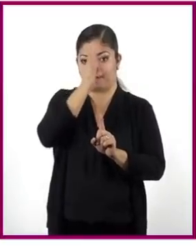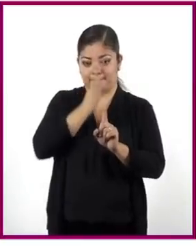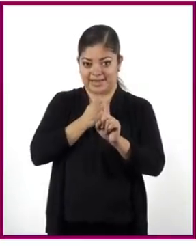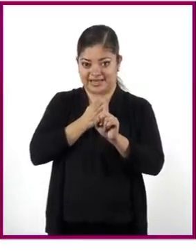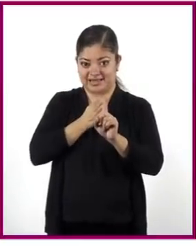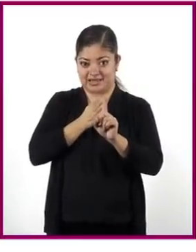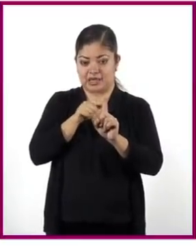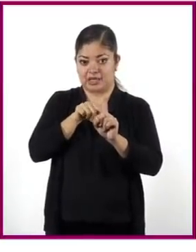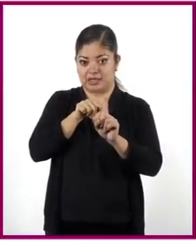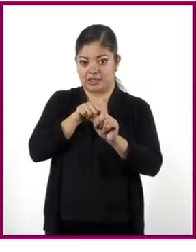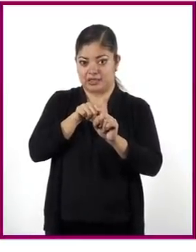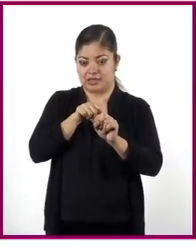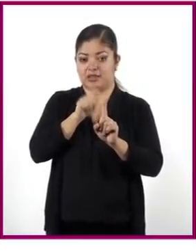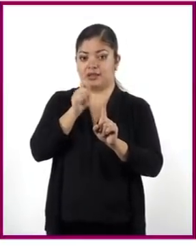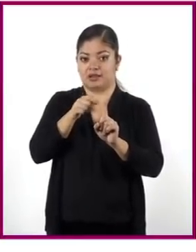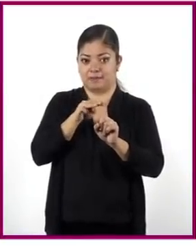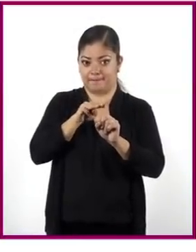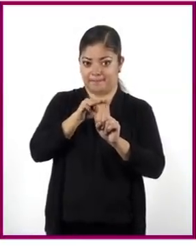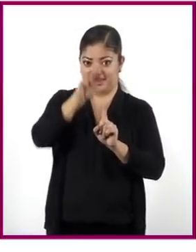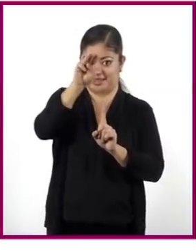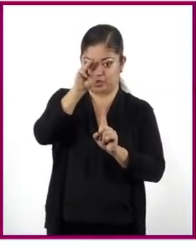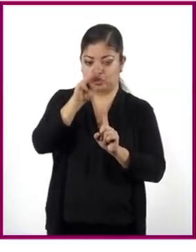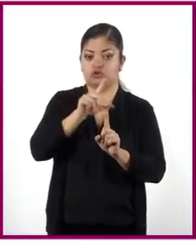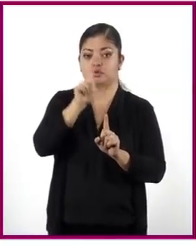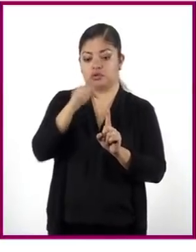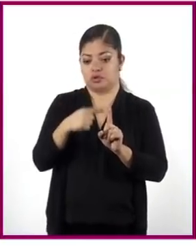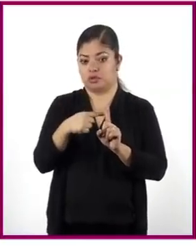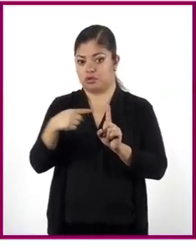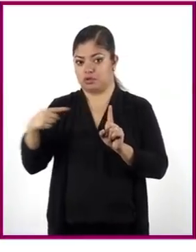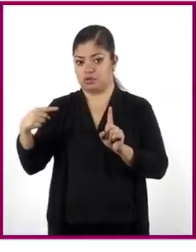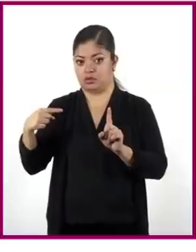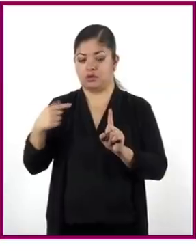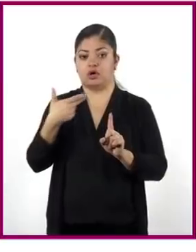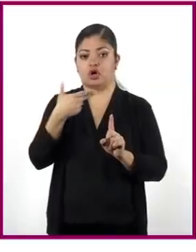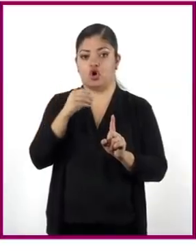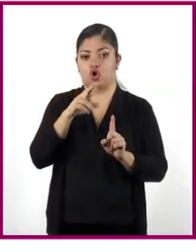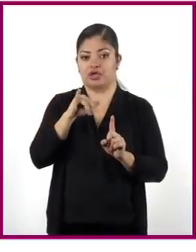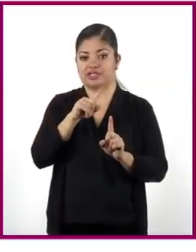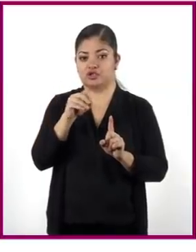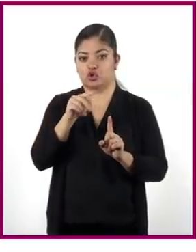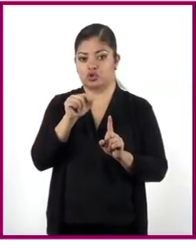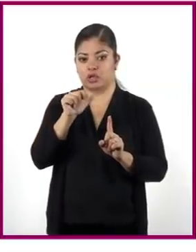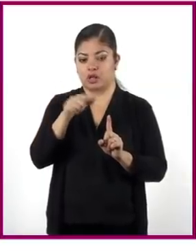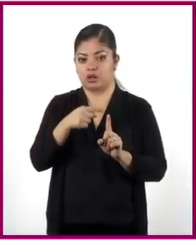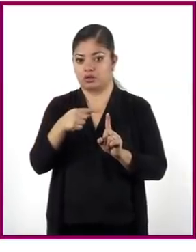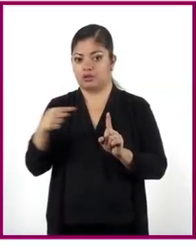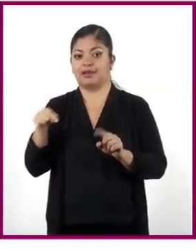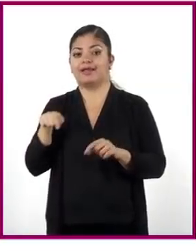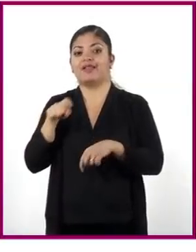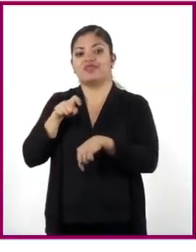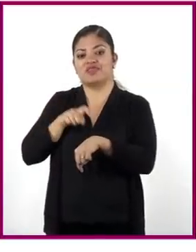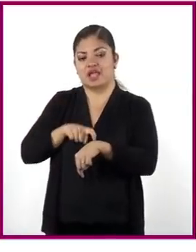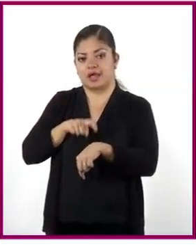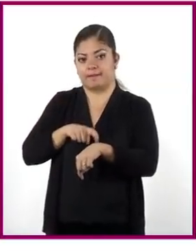medida en kilómetros. Ahora, en el eje horizontal tenemos el tiempo que tarda el tren en recorrer cierta